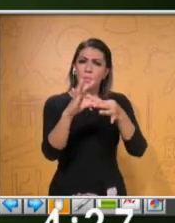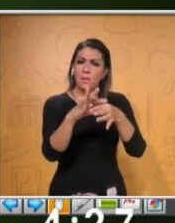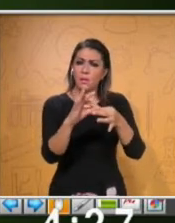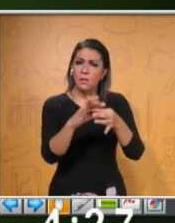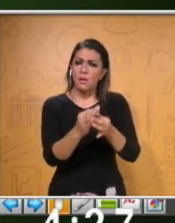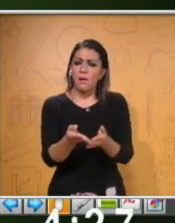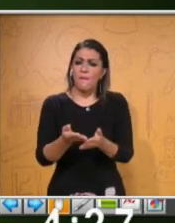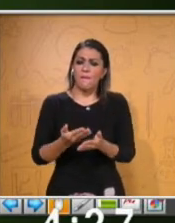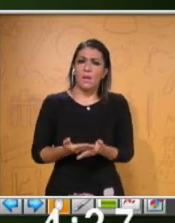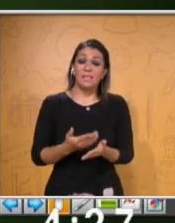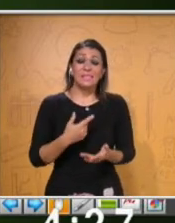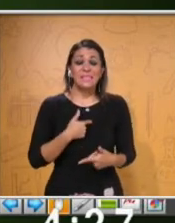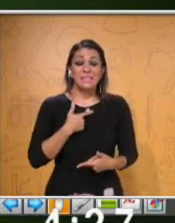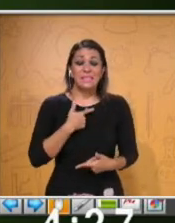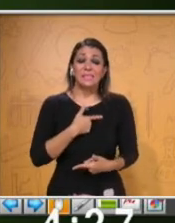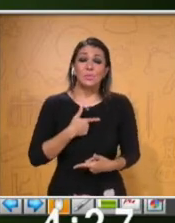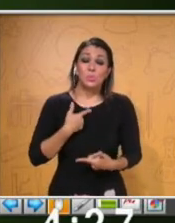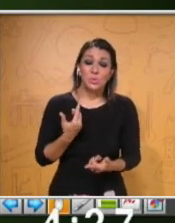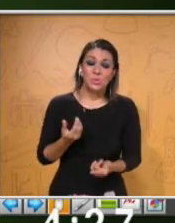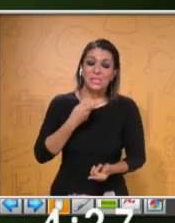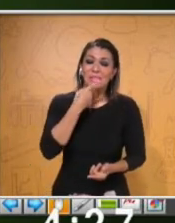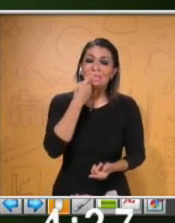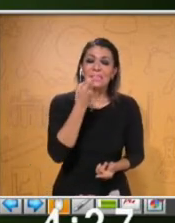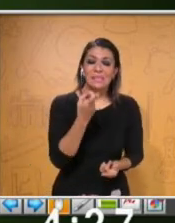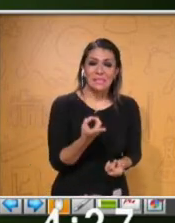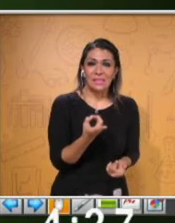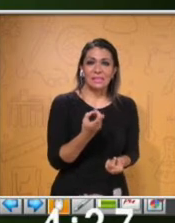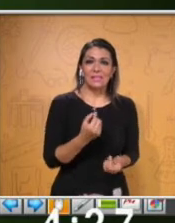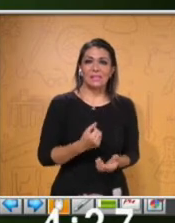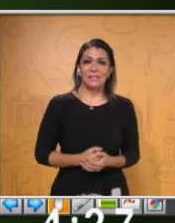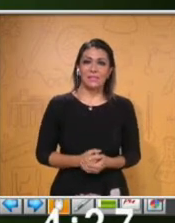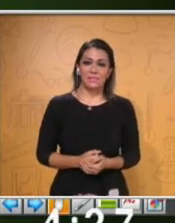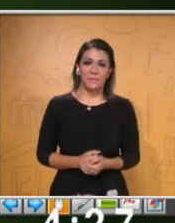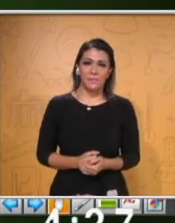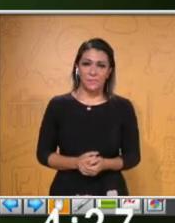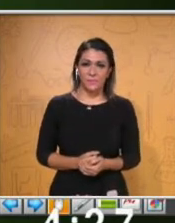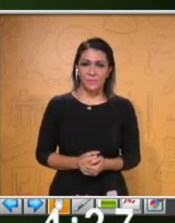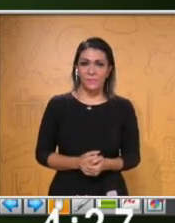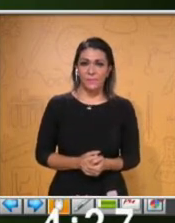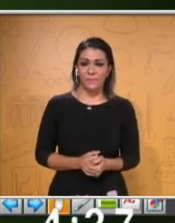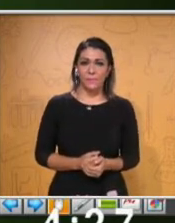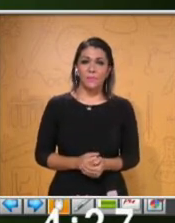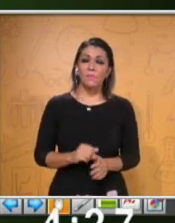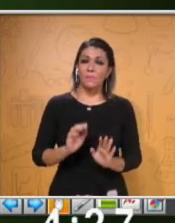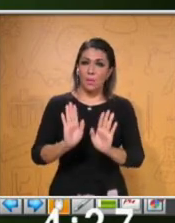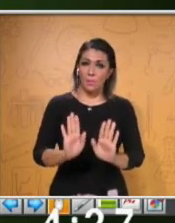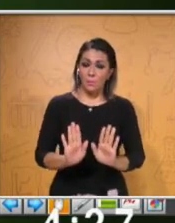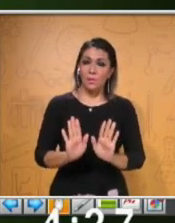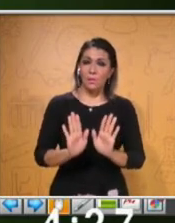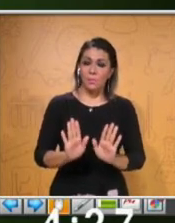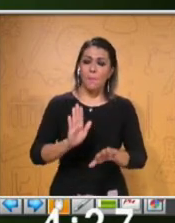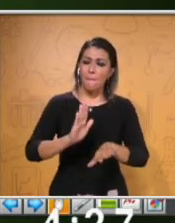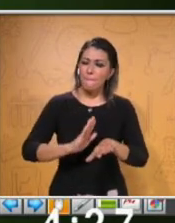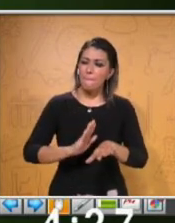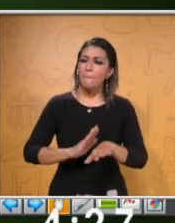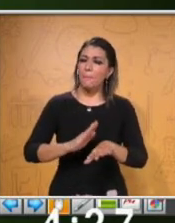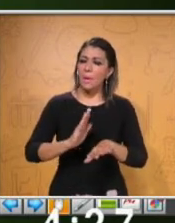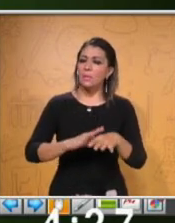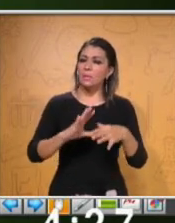add... Me gustaría agregar... Let me say something else. Permítanme decir algo más.